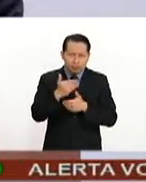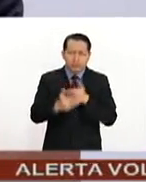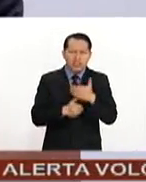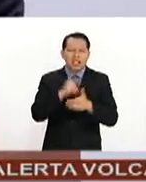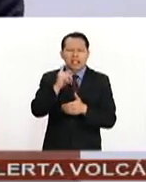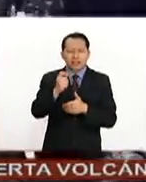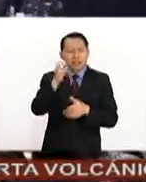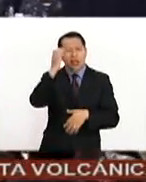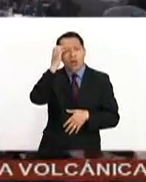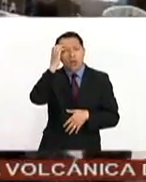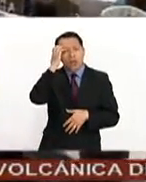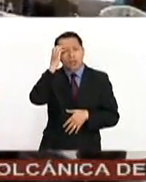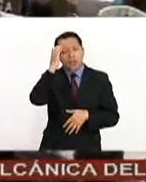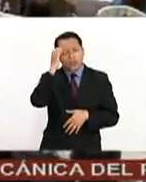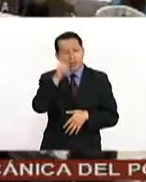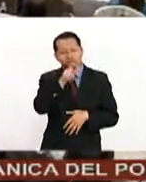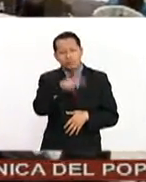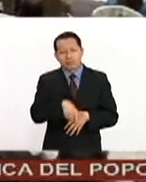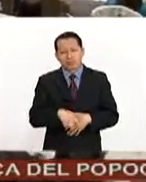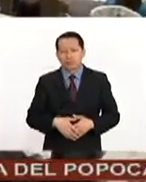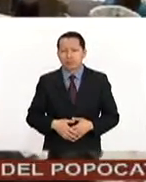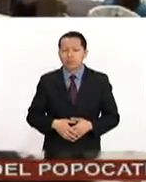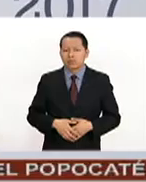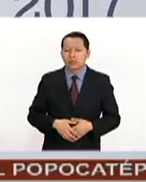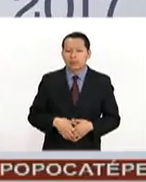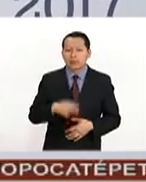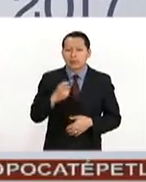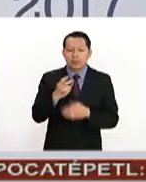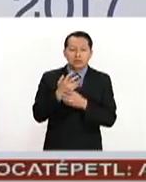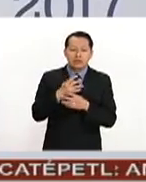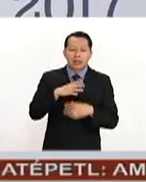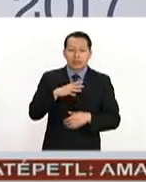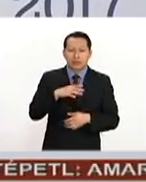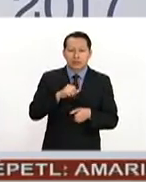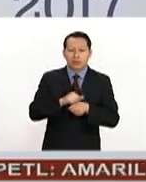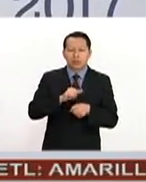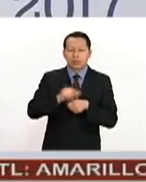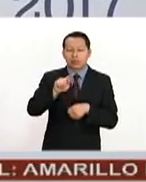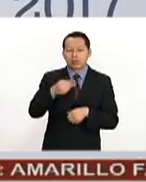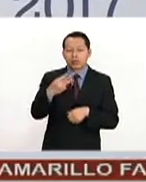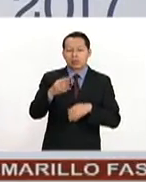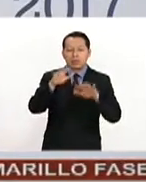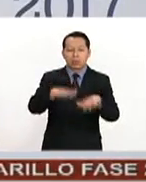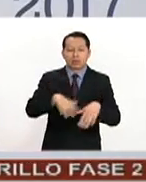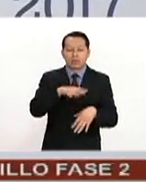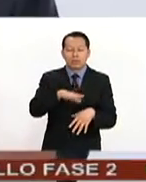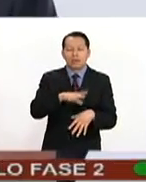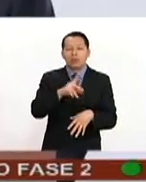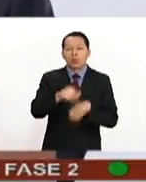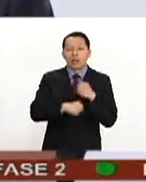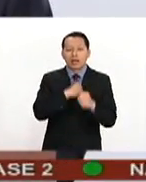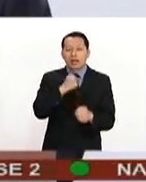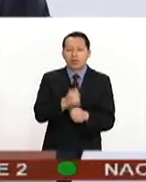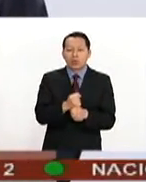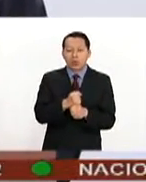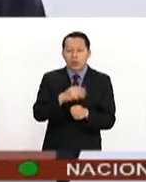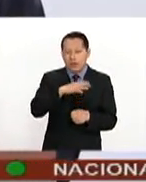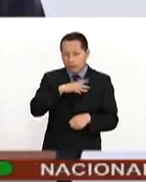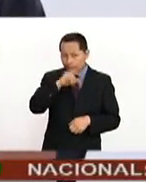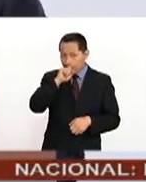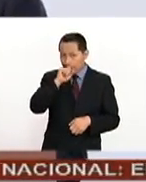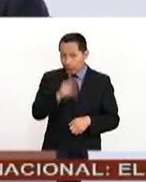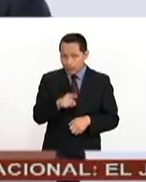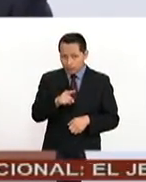a nuestra contraparte. Esto lo dijo durante la edición 73 de la Asamblea Anual Ordinaria de la Cámara de la Industria de Transformación,